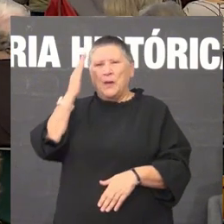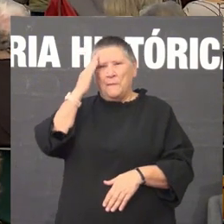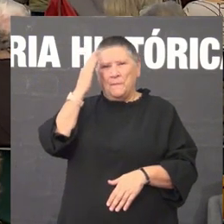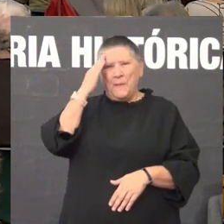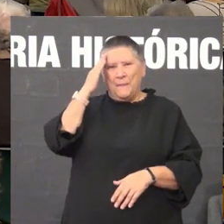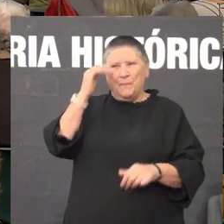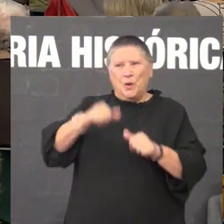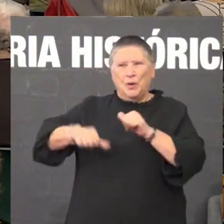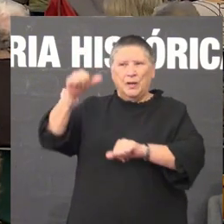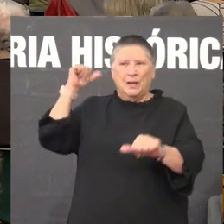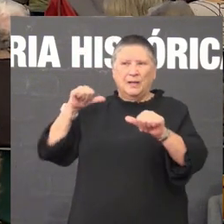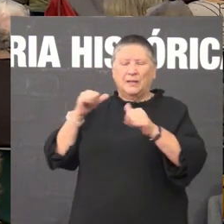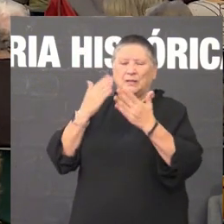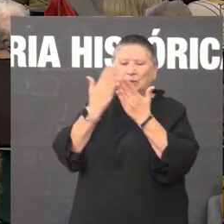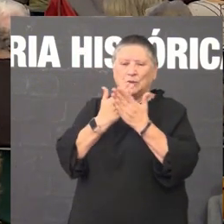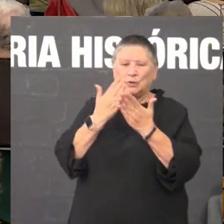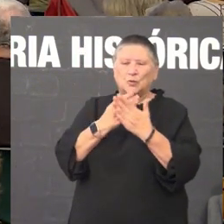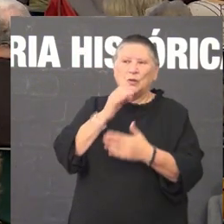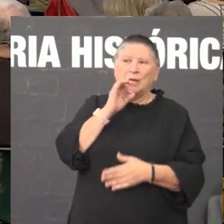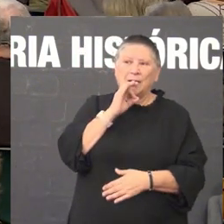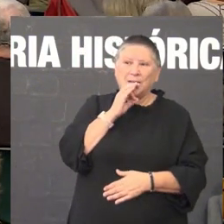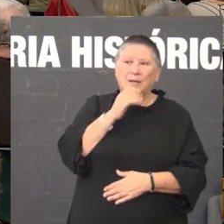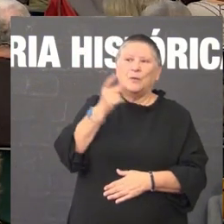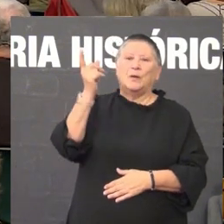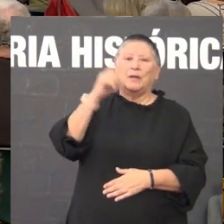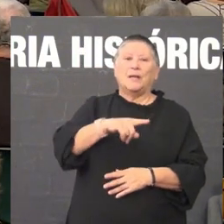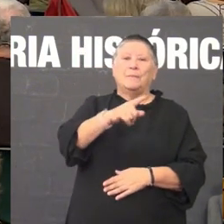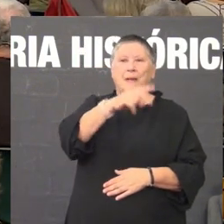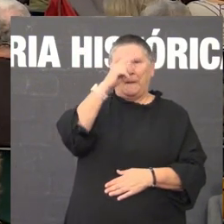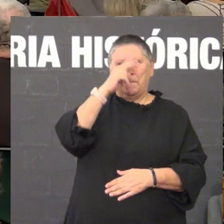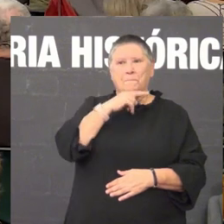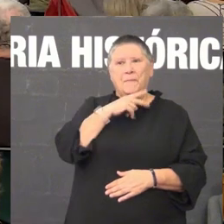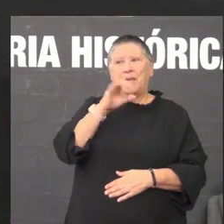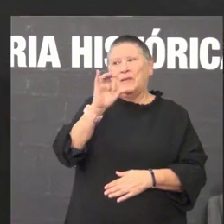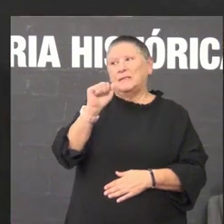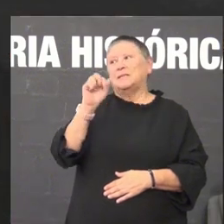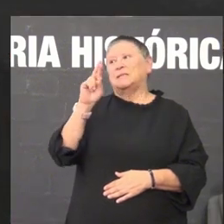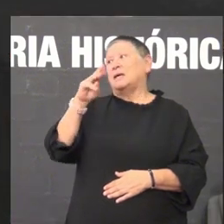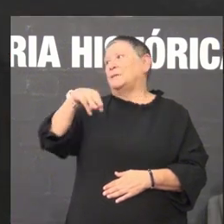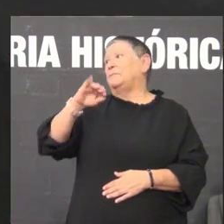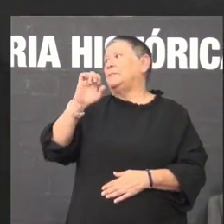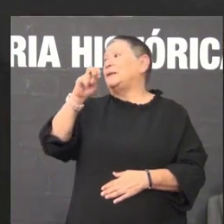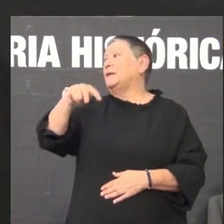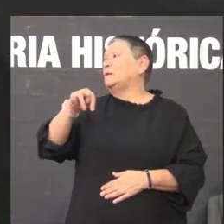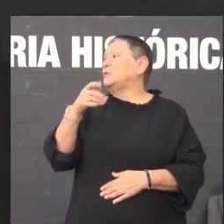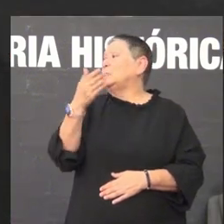nin pola memoria do propio padre Sarmiento no ano 64